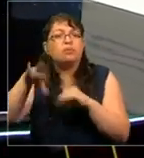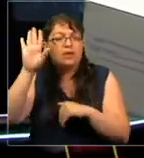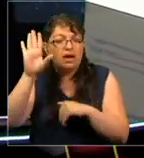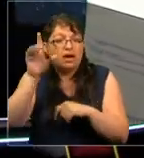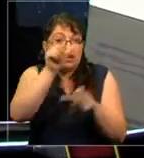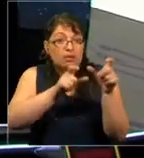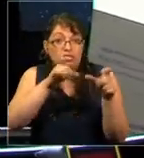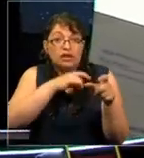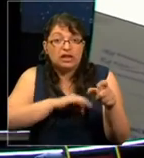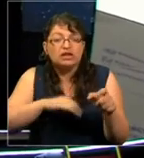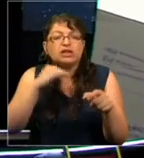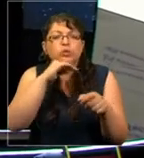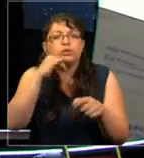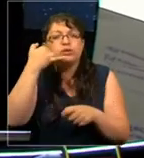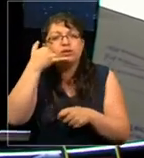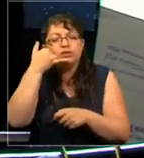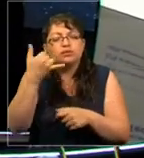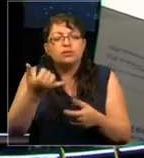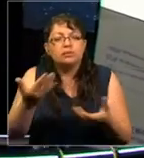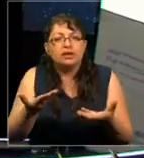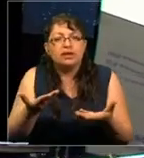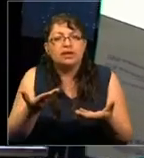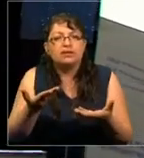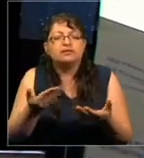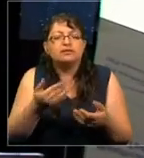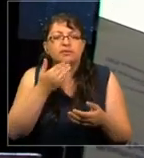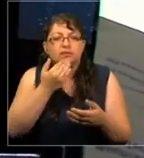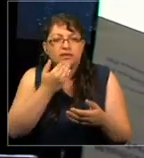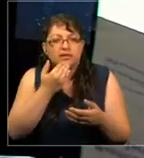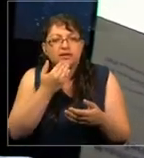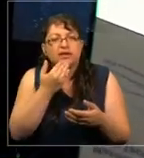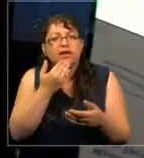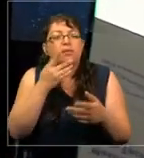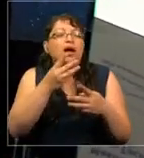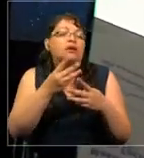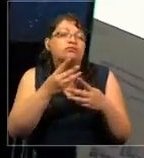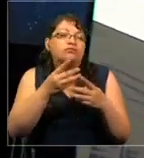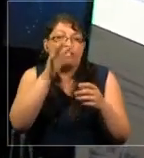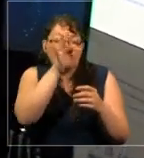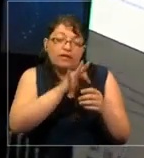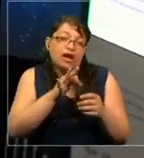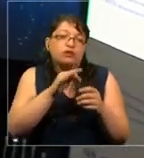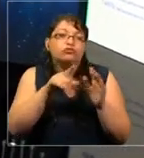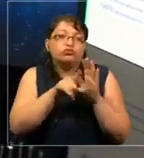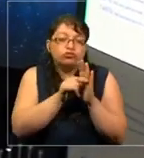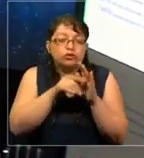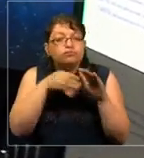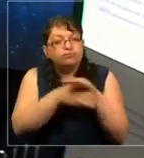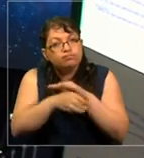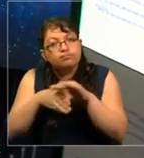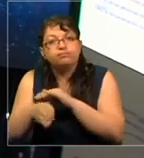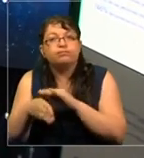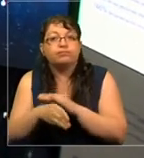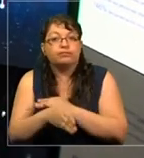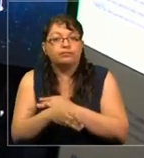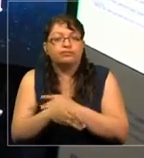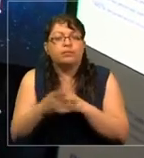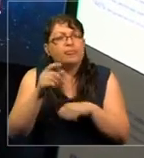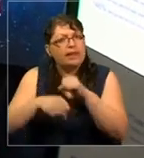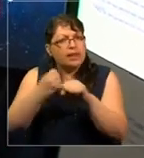el teléfono móvil para acceder también a las redes sociales. El año pasado hubo un estudio que